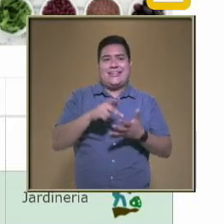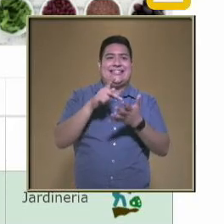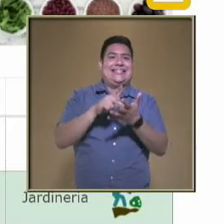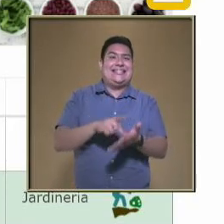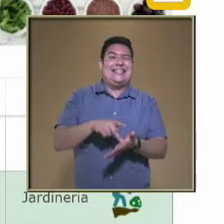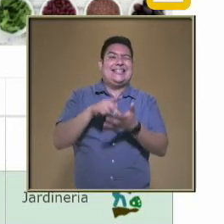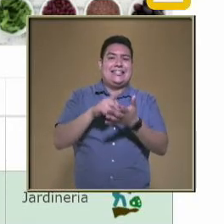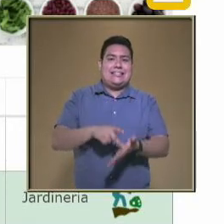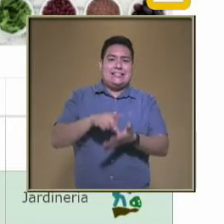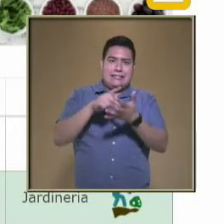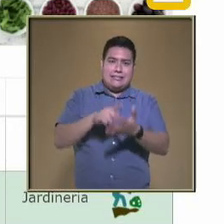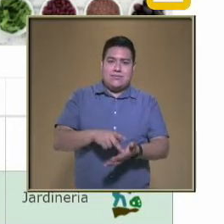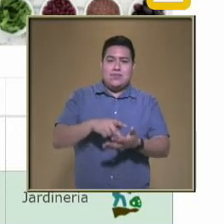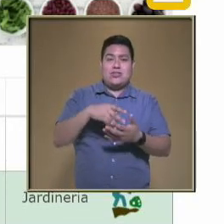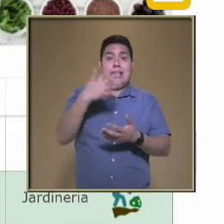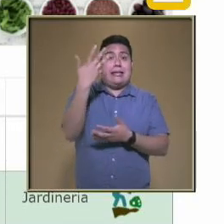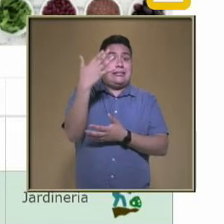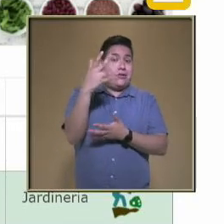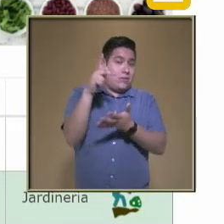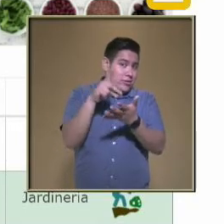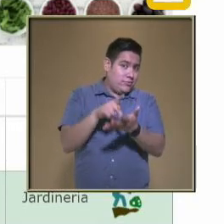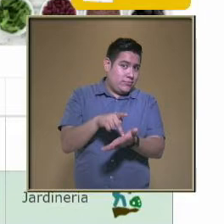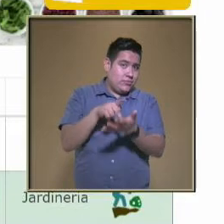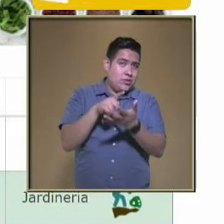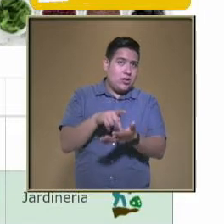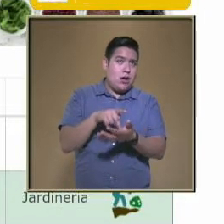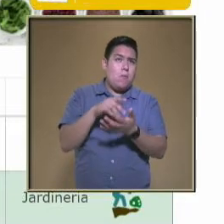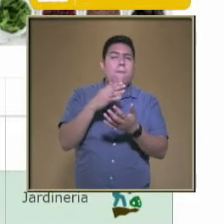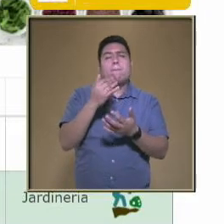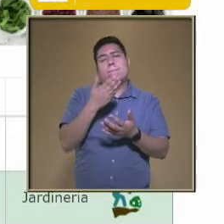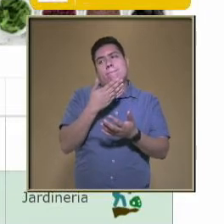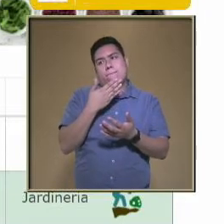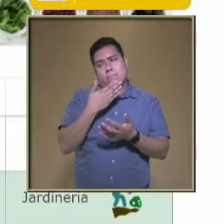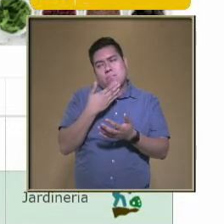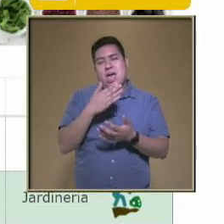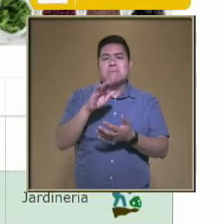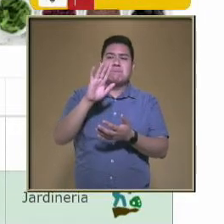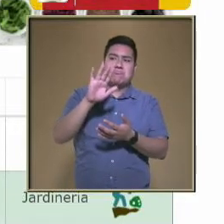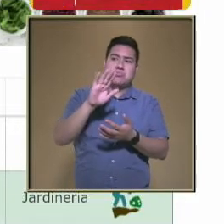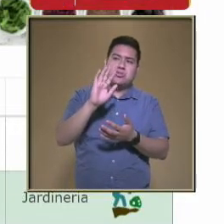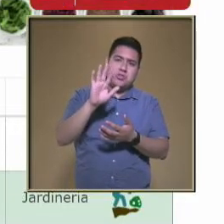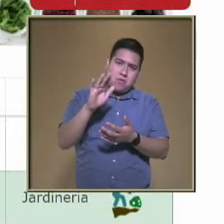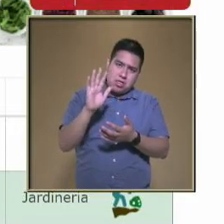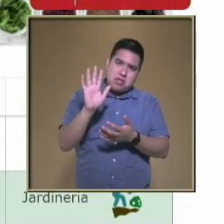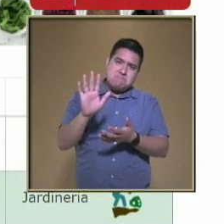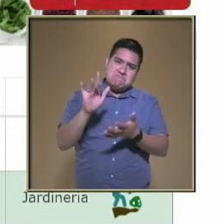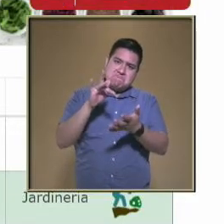de 50 kilos 55 Vamos a poner Al darle aquí